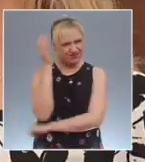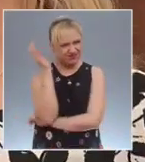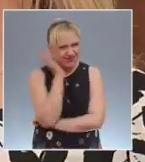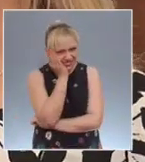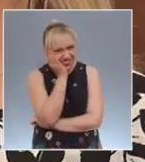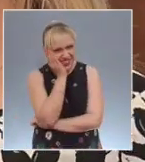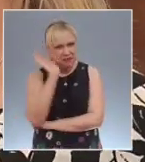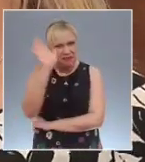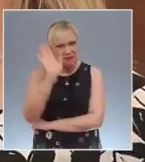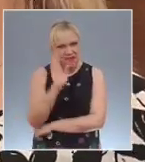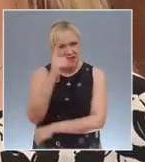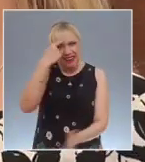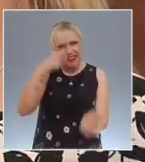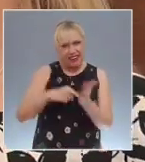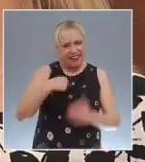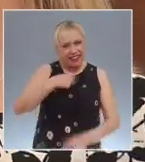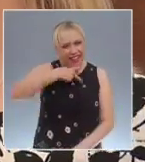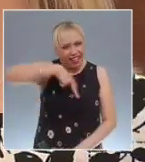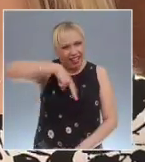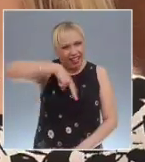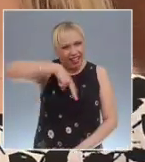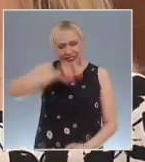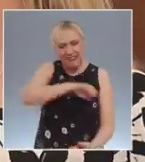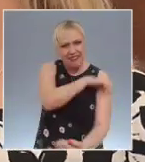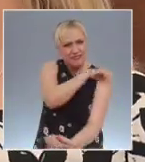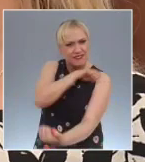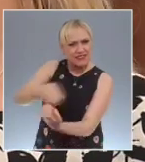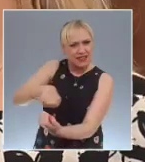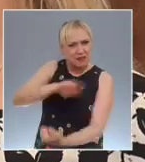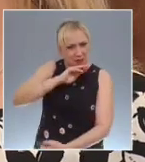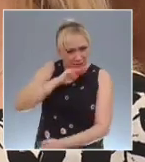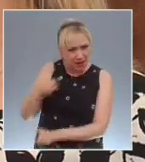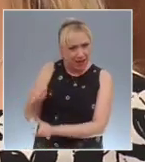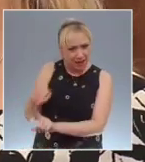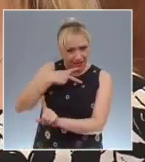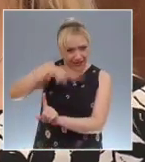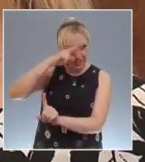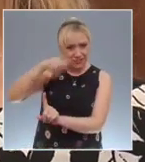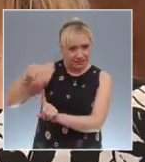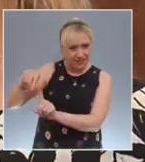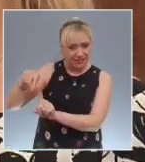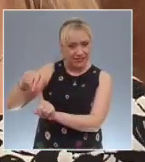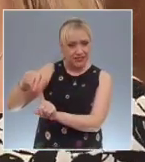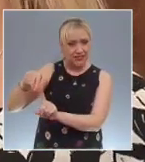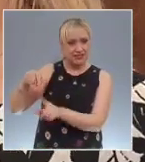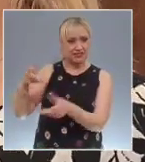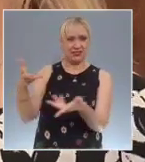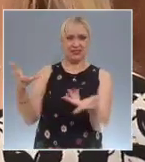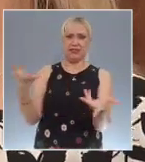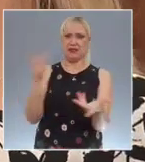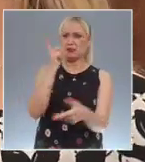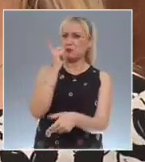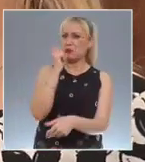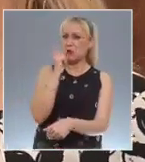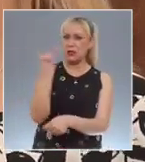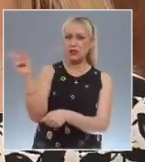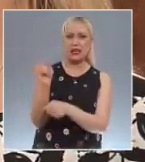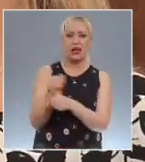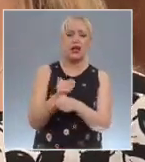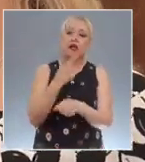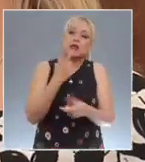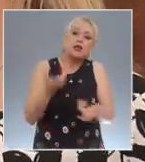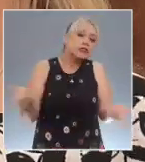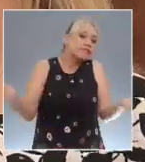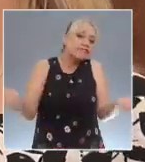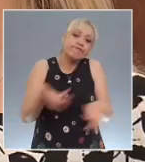Por parte de la Fiscalía, incluso ya hubo intentos de hacer una propuesta de no ejercicio de la acción penal, tuvimos que rescatar esa